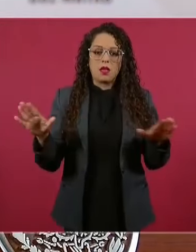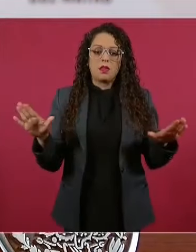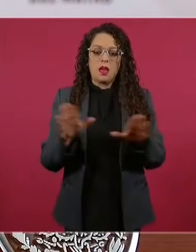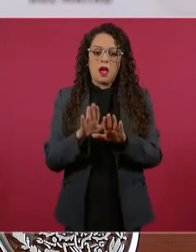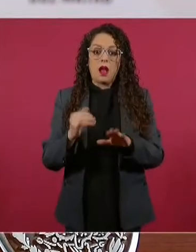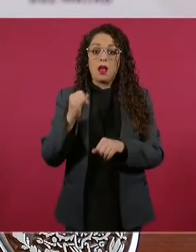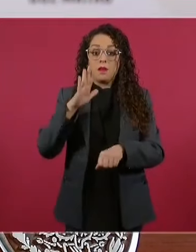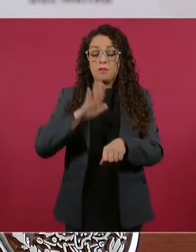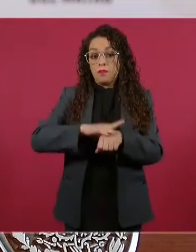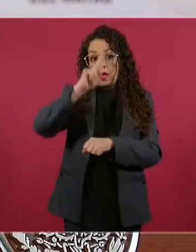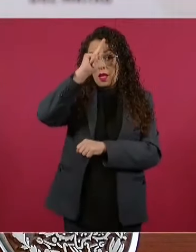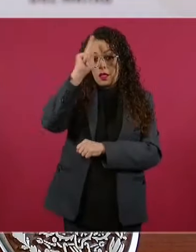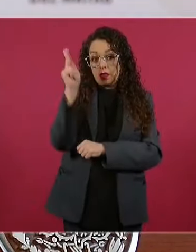crímenes de Estado.